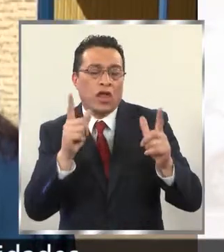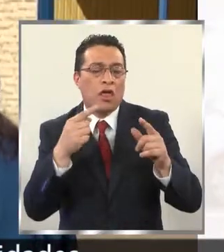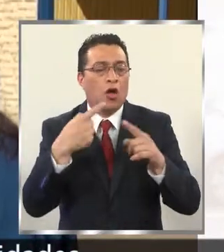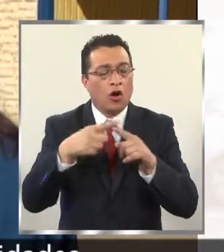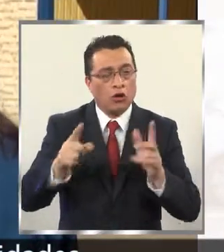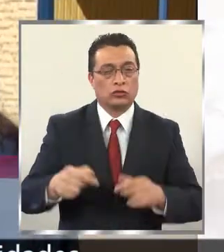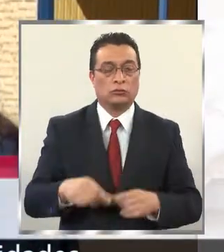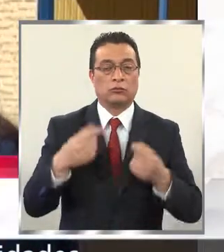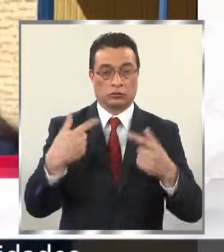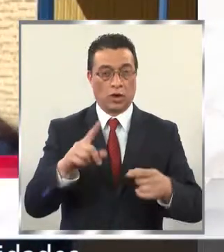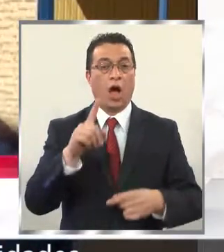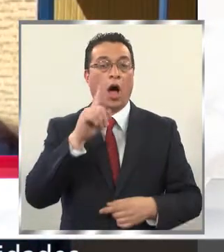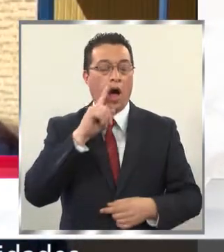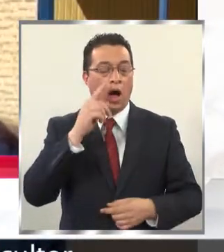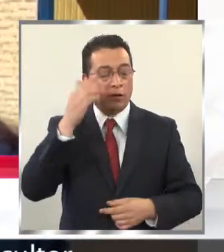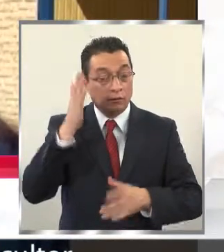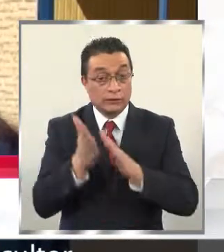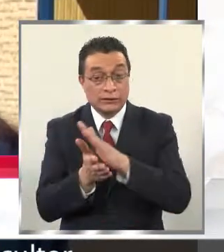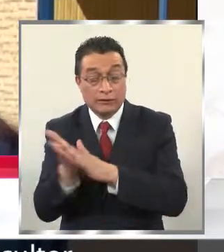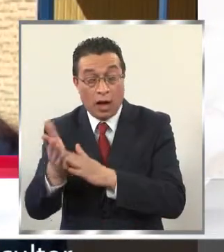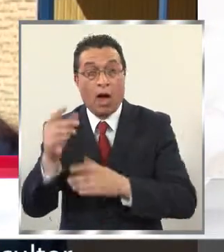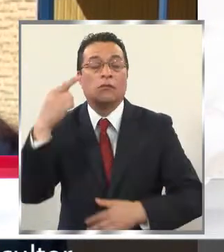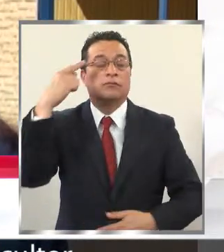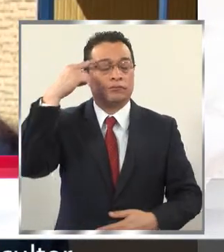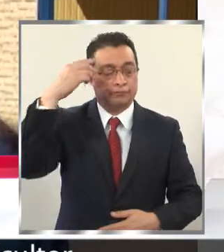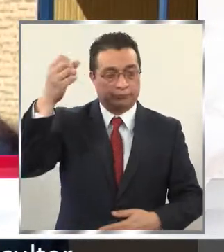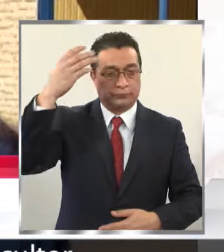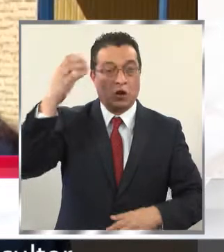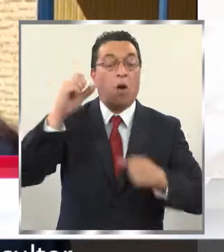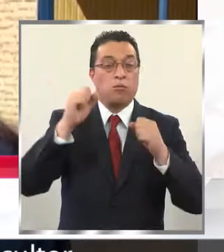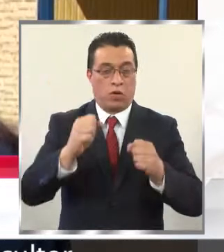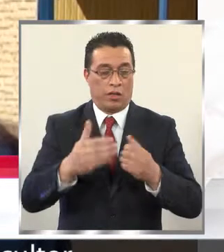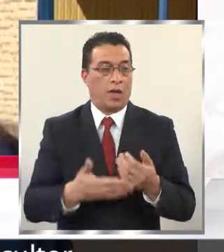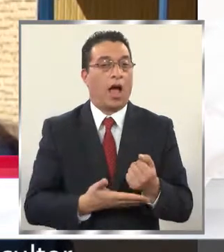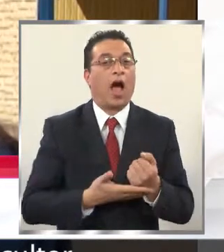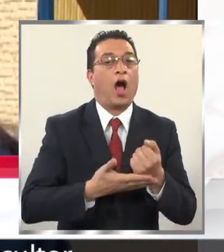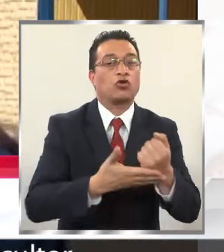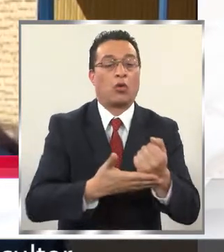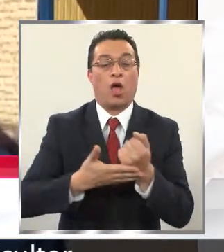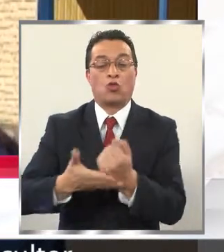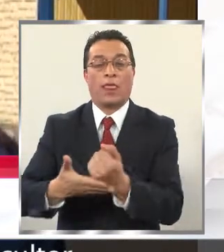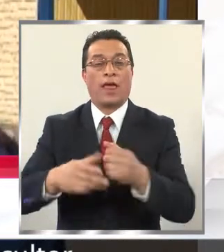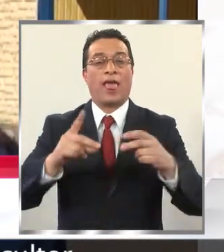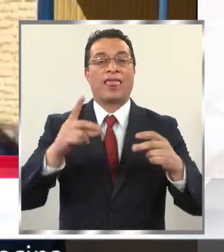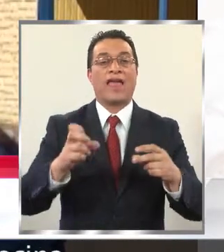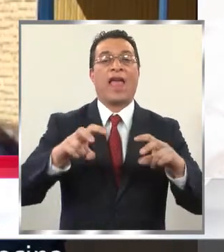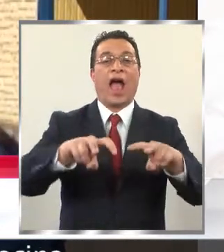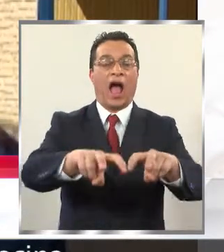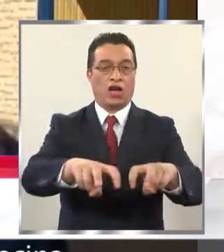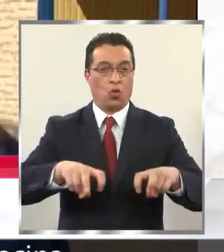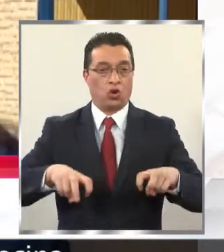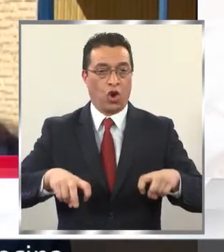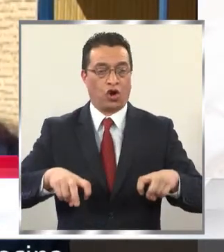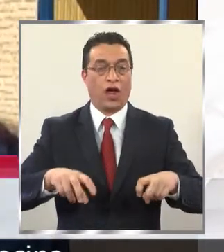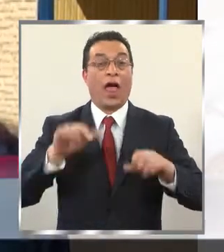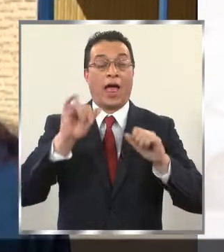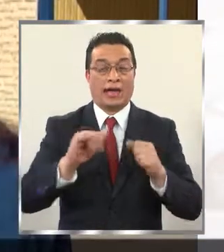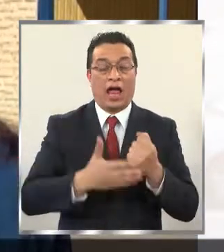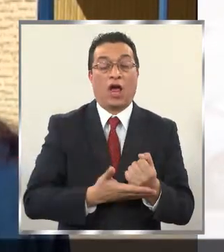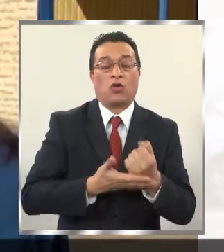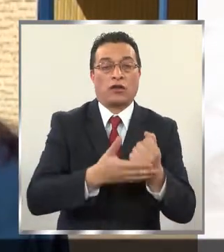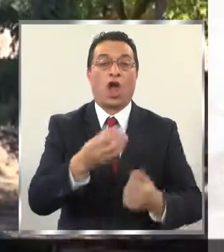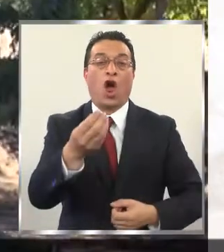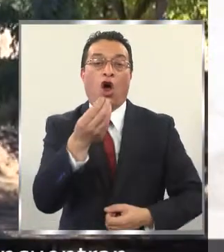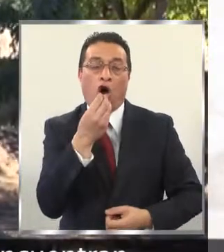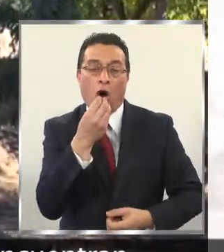egresados con habilidades para ser ayudante en agricultor y ayudante también en cocina y